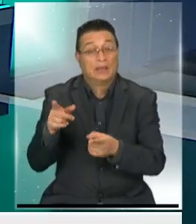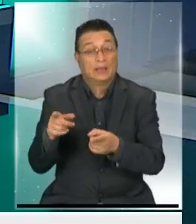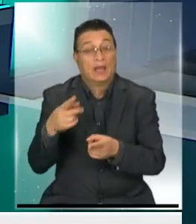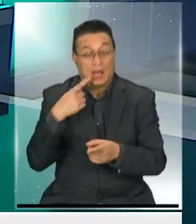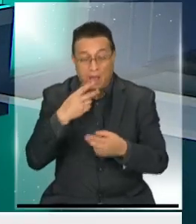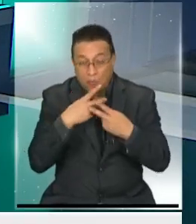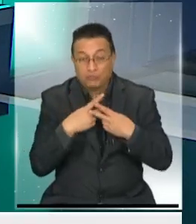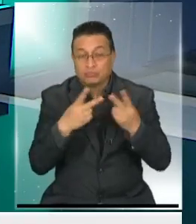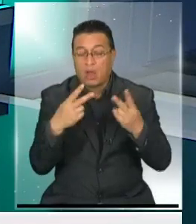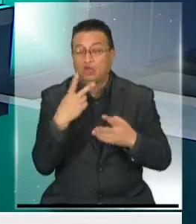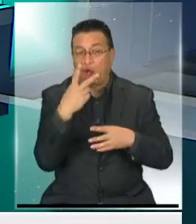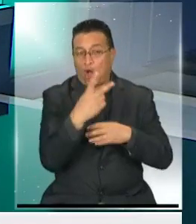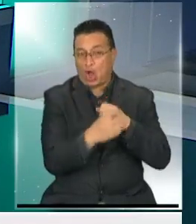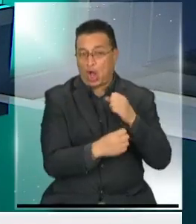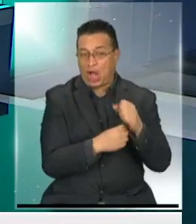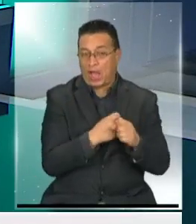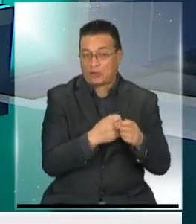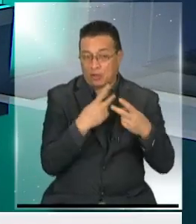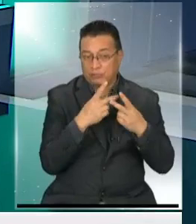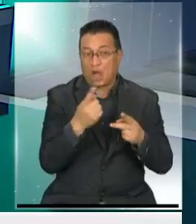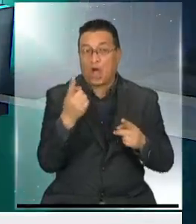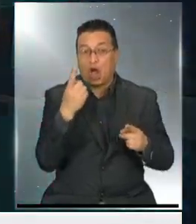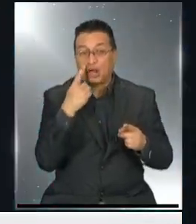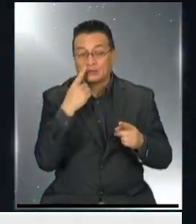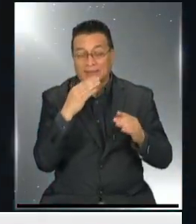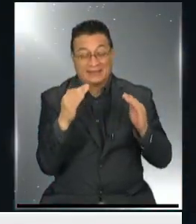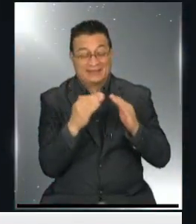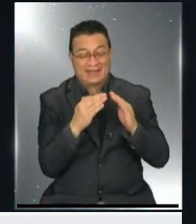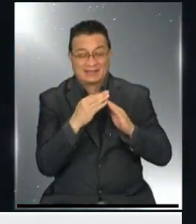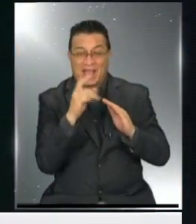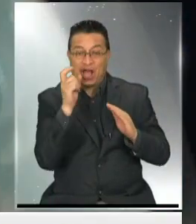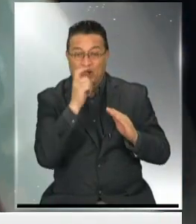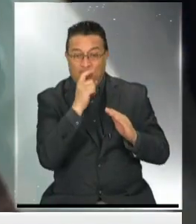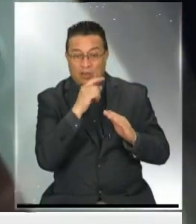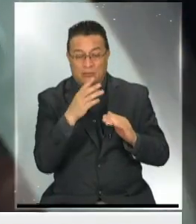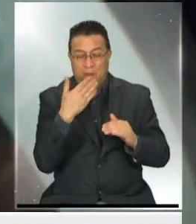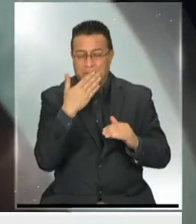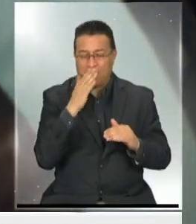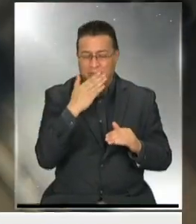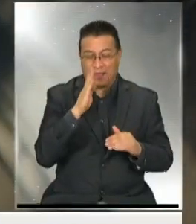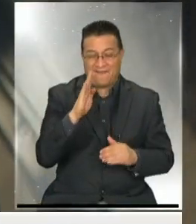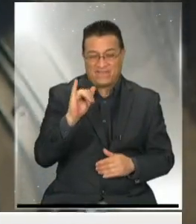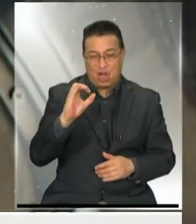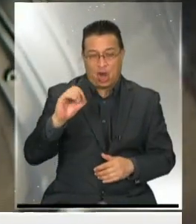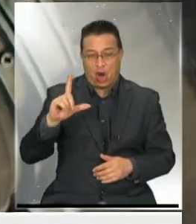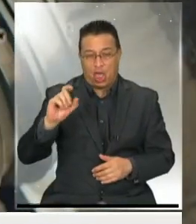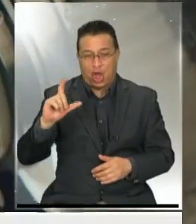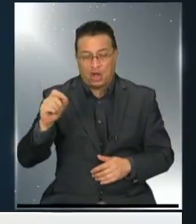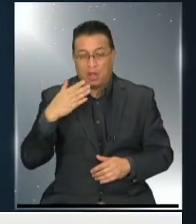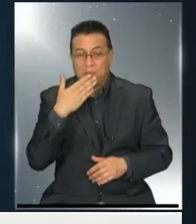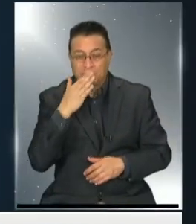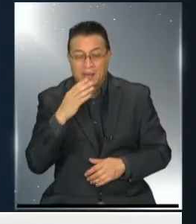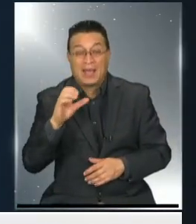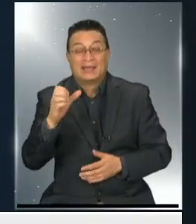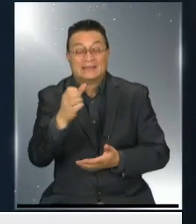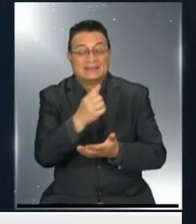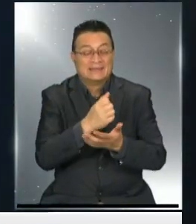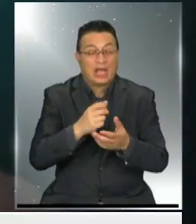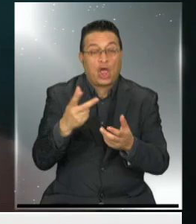conocer que después de dos años, en lo que es conocido como la Casa Roja, con la ayuda de astrobiólogos y expertos en salsa de tomate y en ketchup,